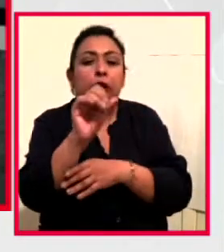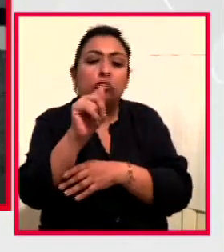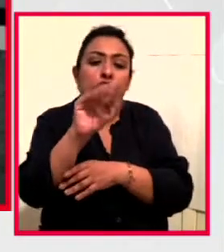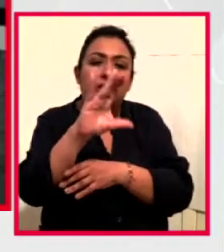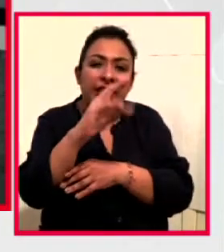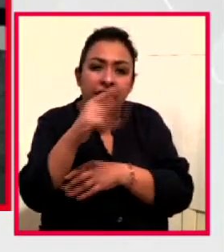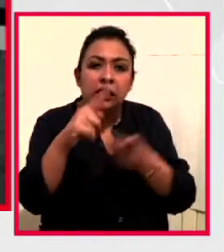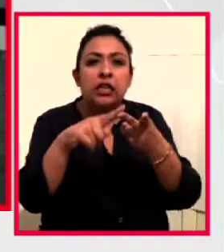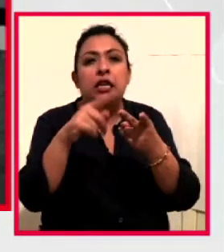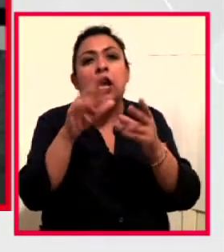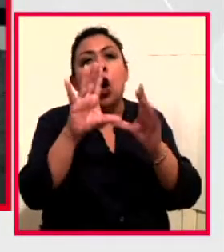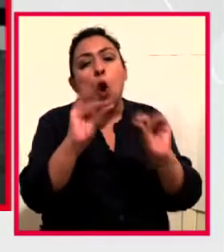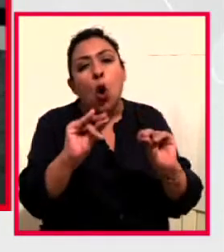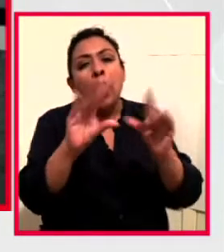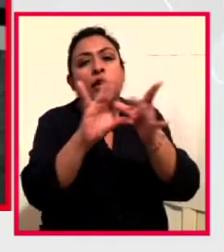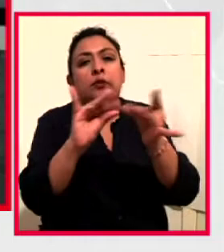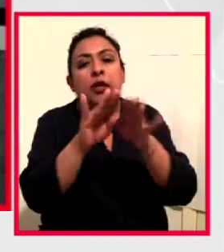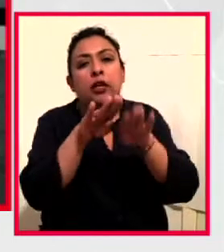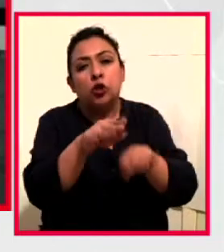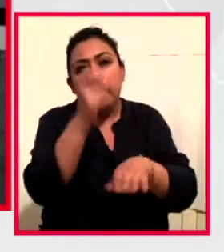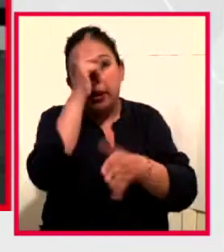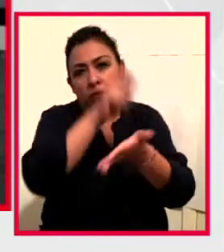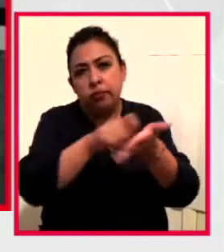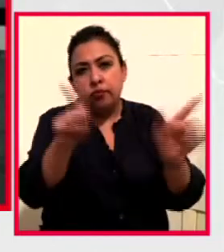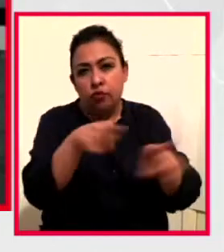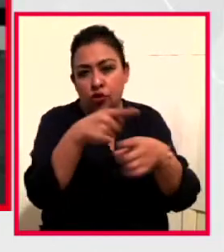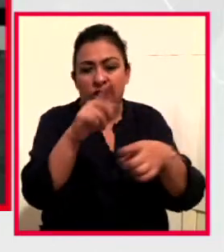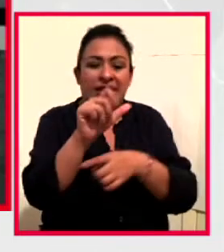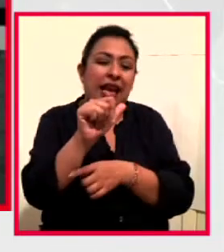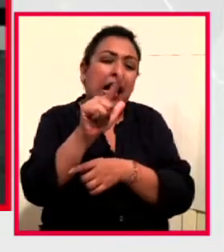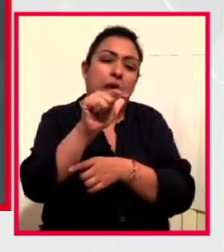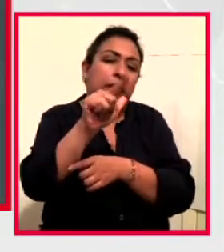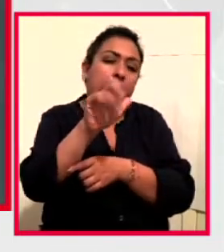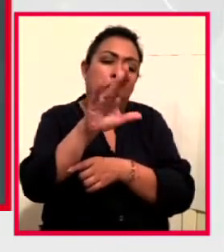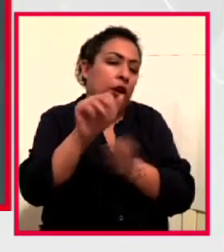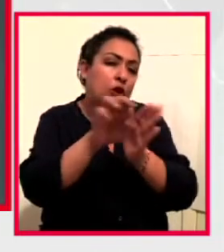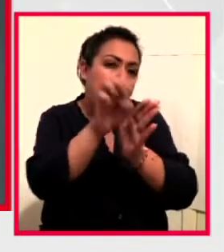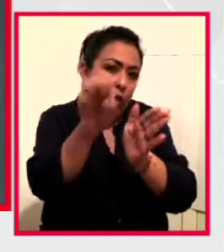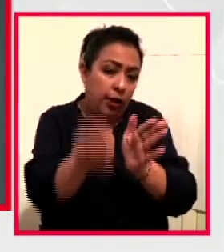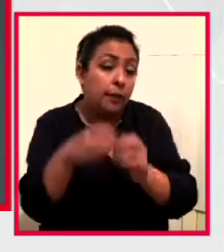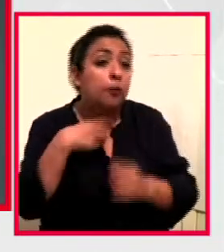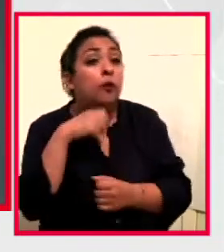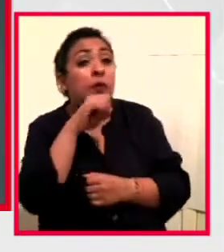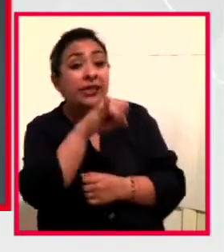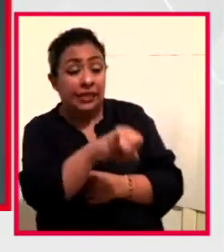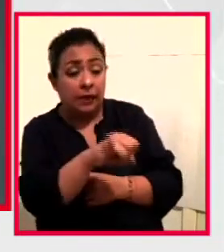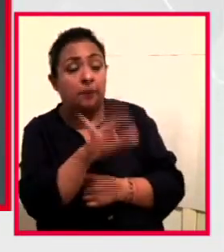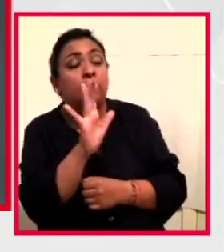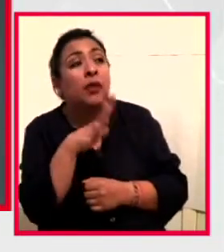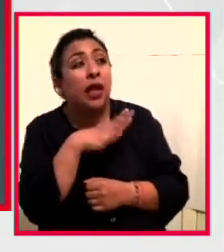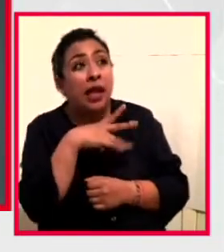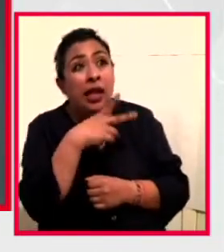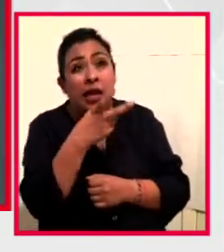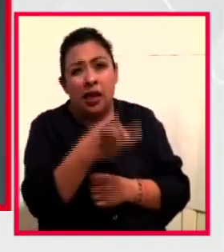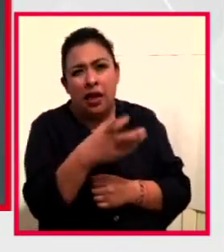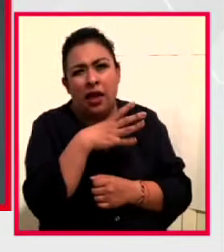Álvaro Carrillo. Sí, este, teníamos, bueno, Discos Corazón, tiene un canal de YouTube y ahí era